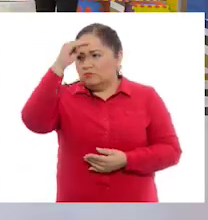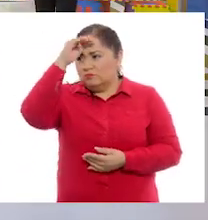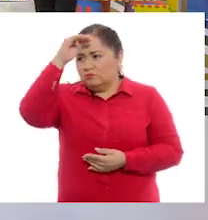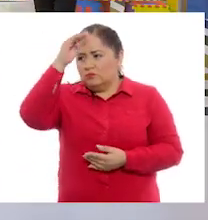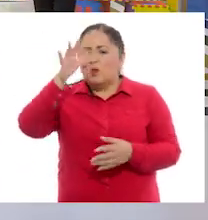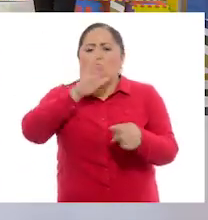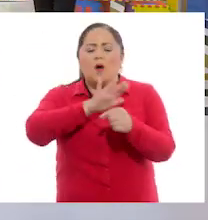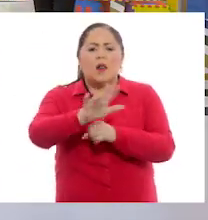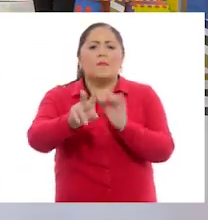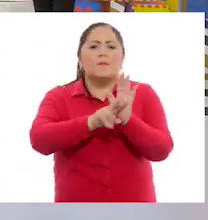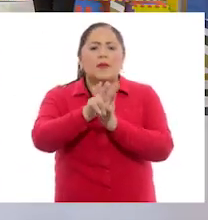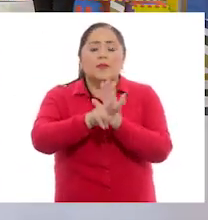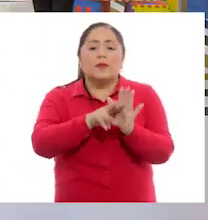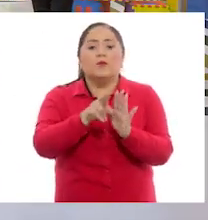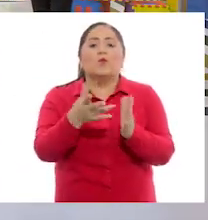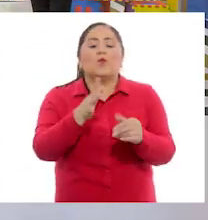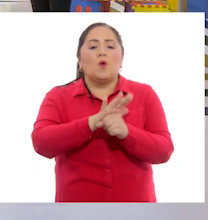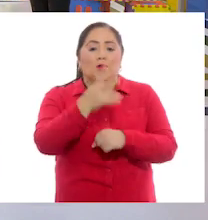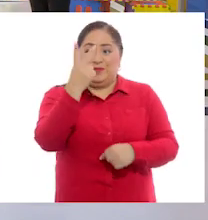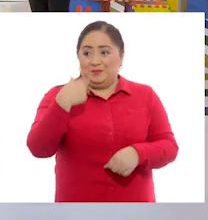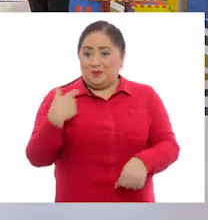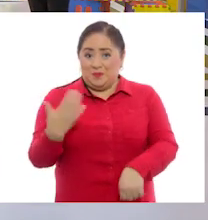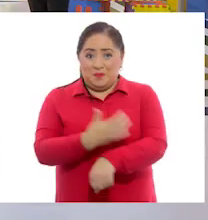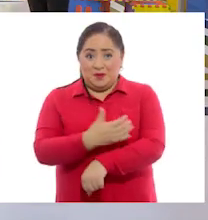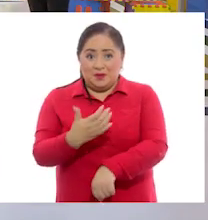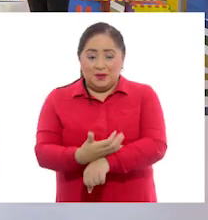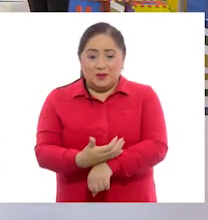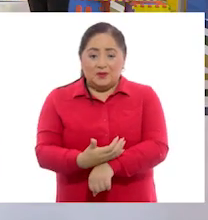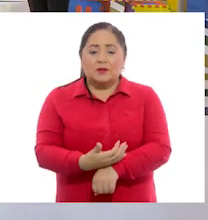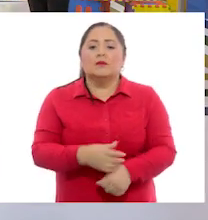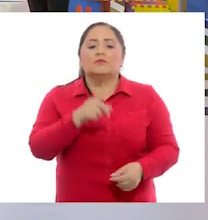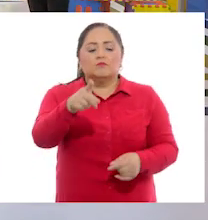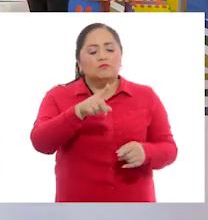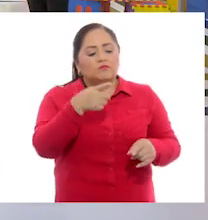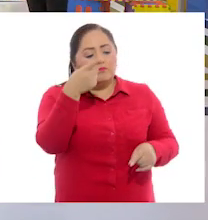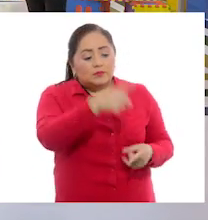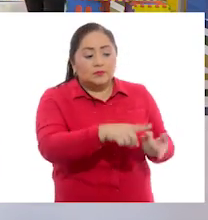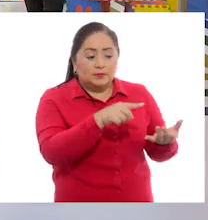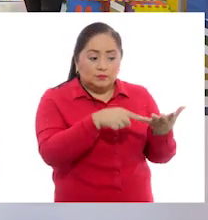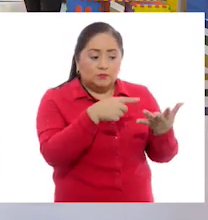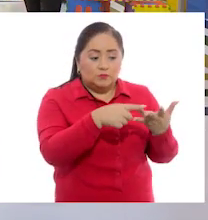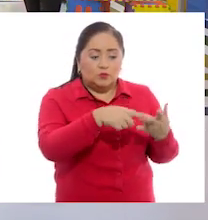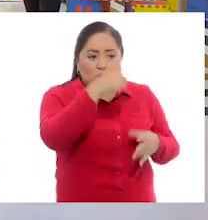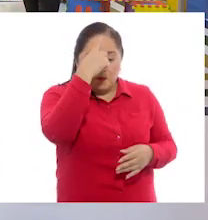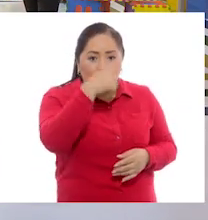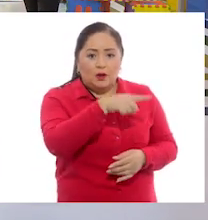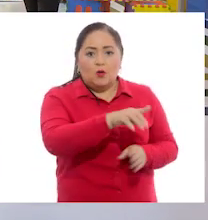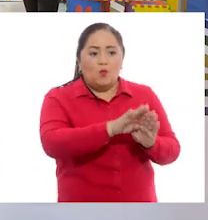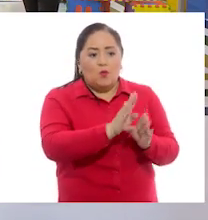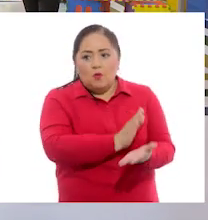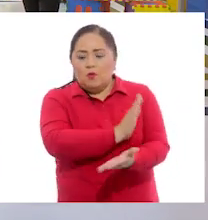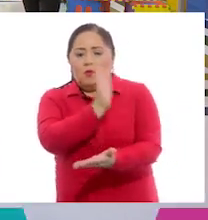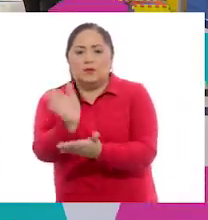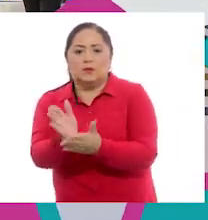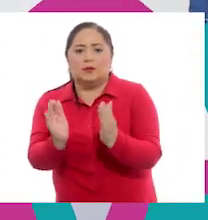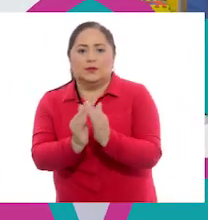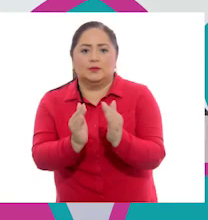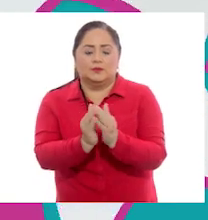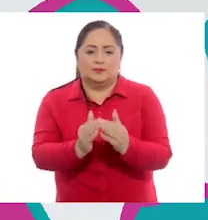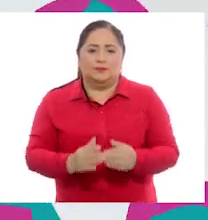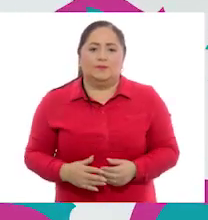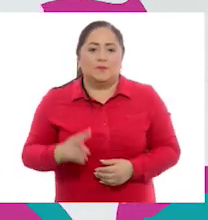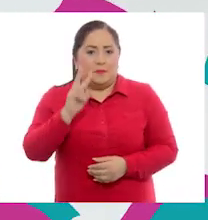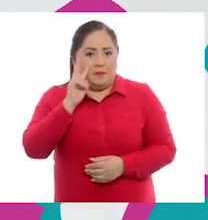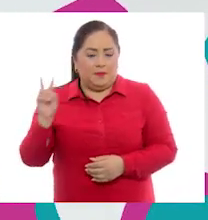Vamos a ver un video donde dos de nuestros compañeros le van a dar indicaciones a Irene para llegar a la casa de Laura.